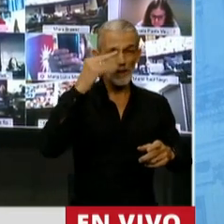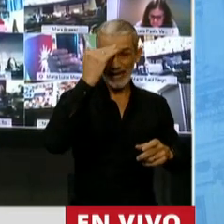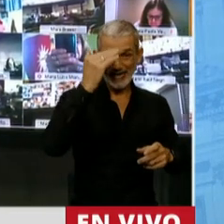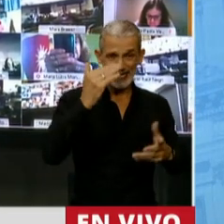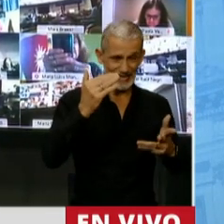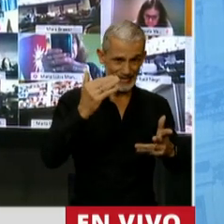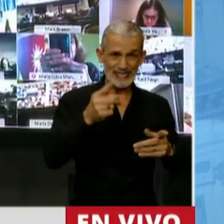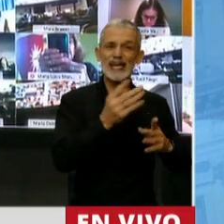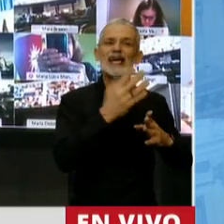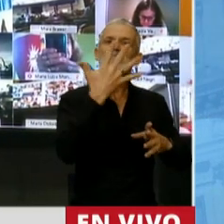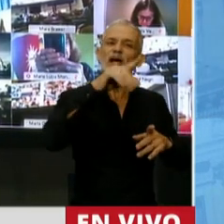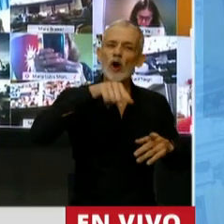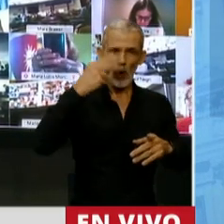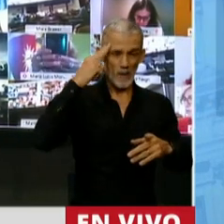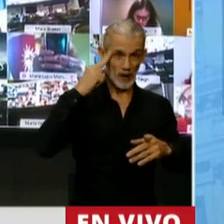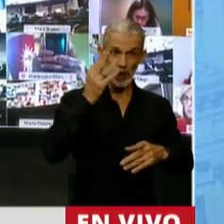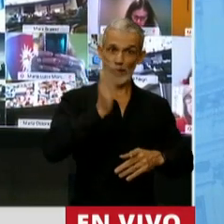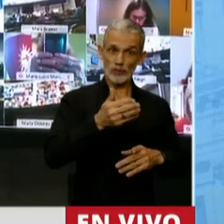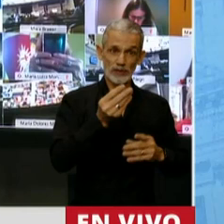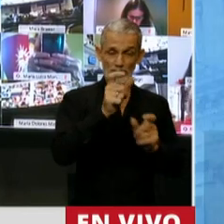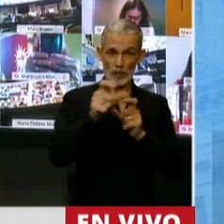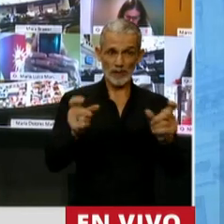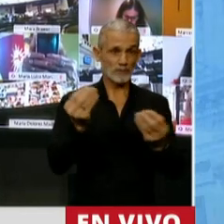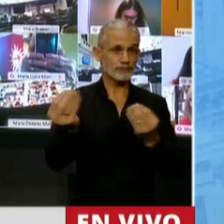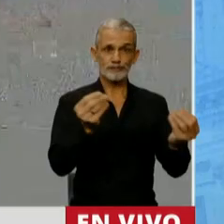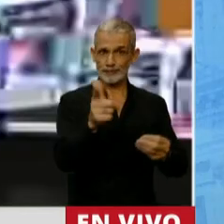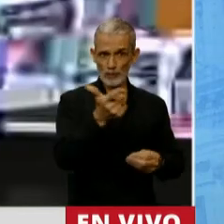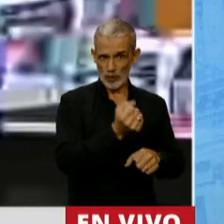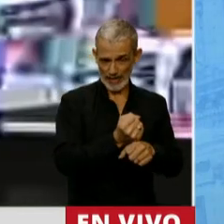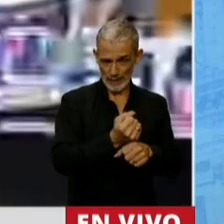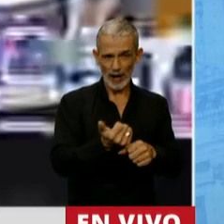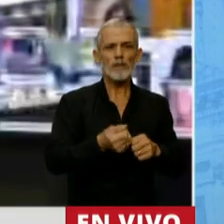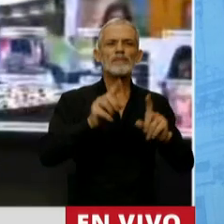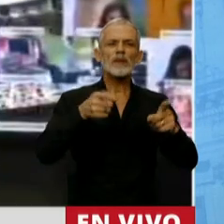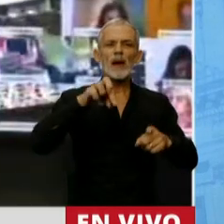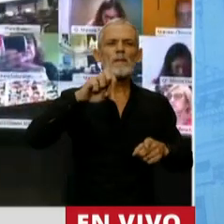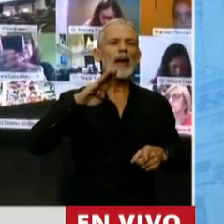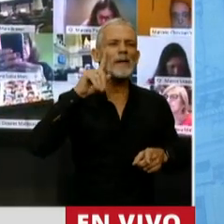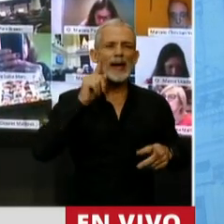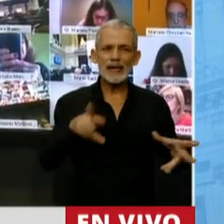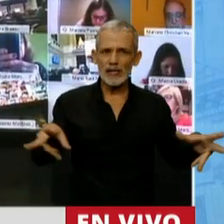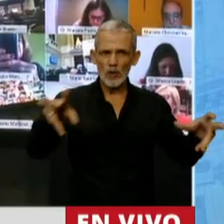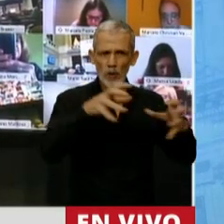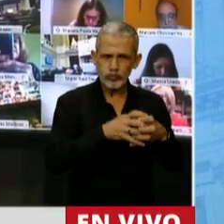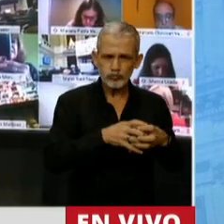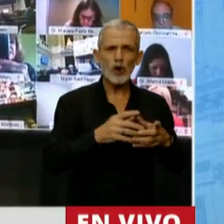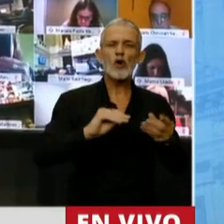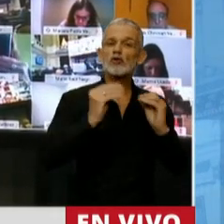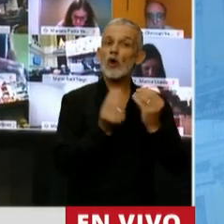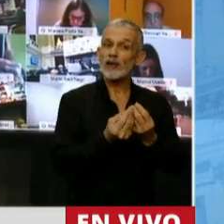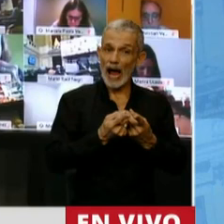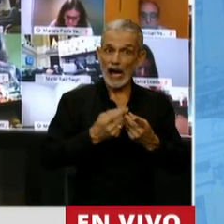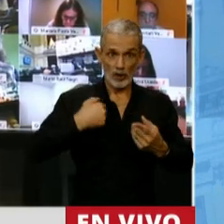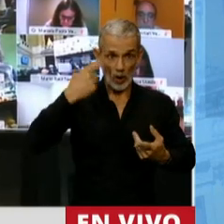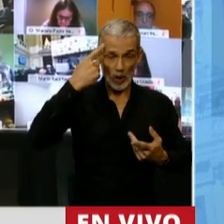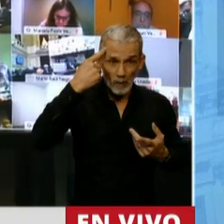.9. También se dice que el PBI en el 2015, contrariamente a